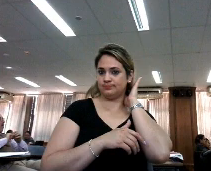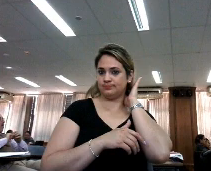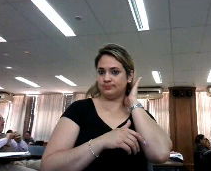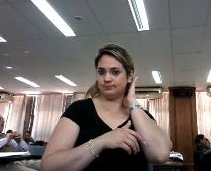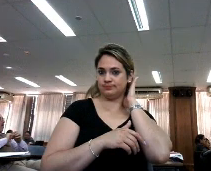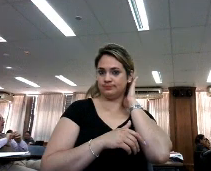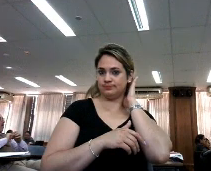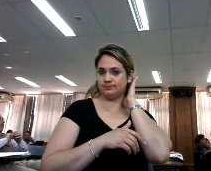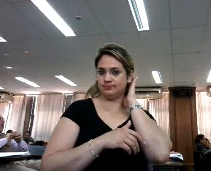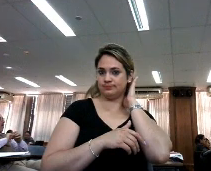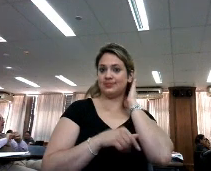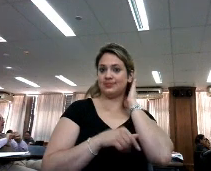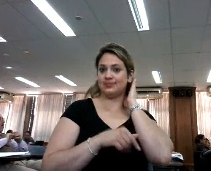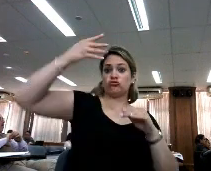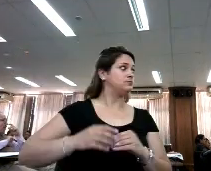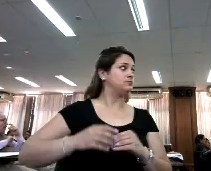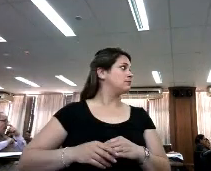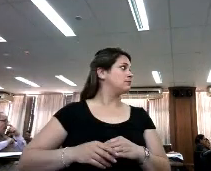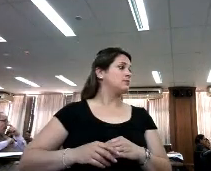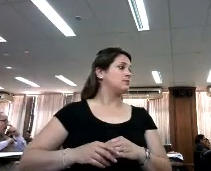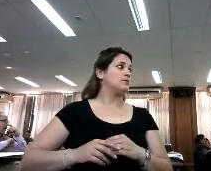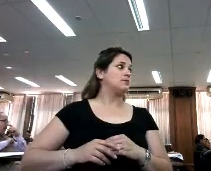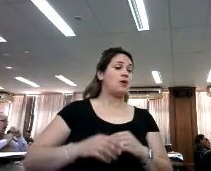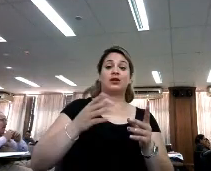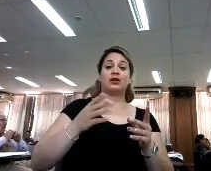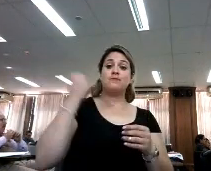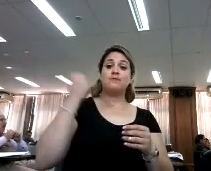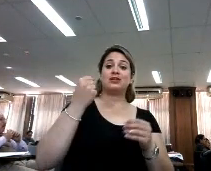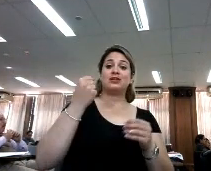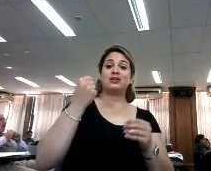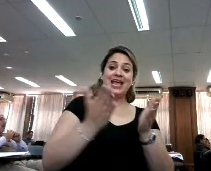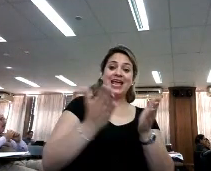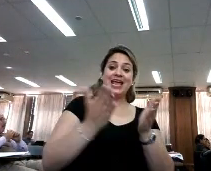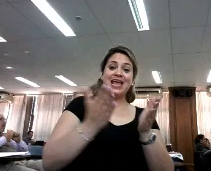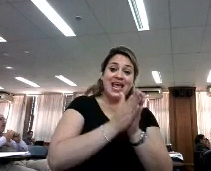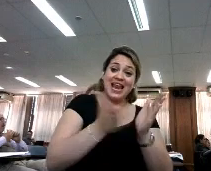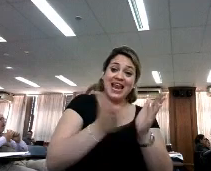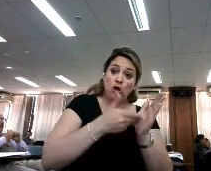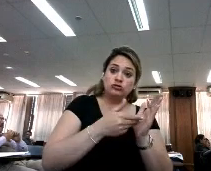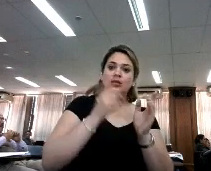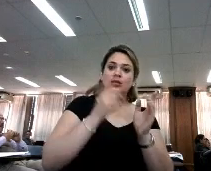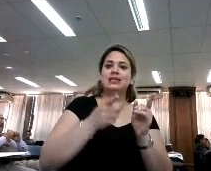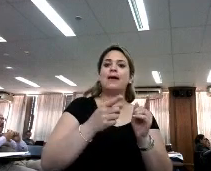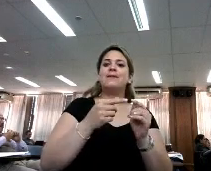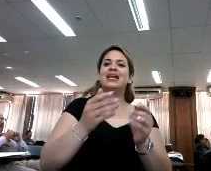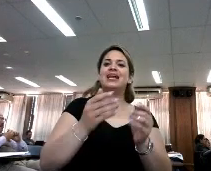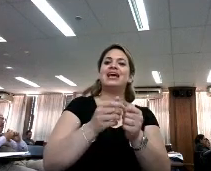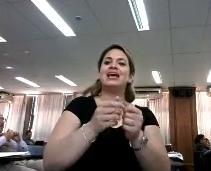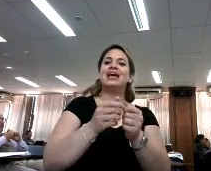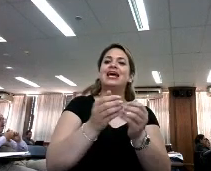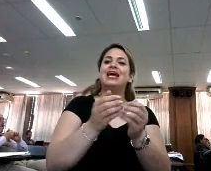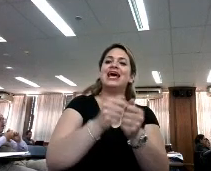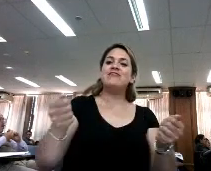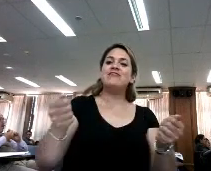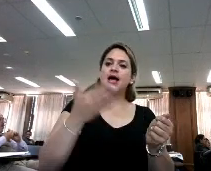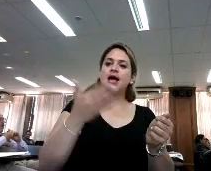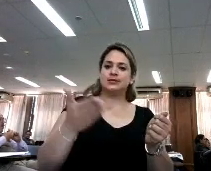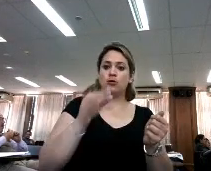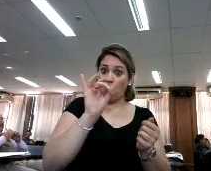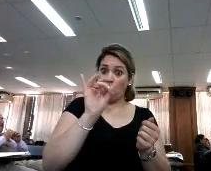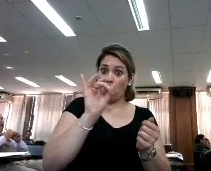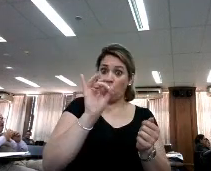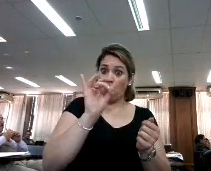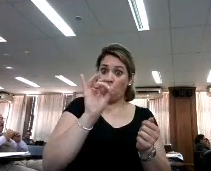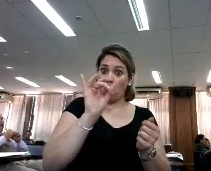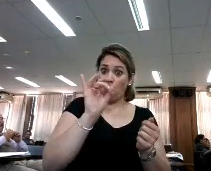Eso no es ni bueno ni malo, porque lo que hay que hacer es fomentar el uso de los libros, y también fomentar el uso de los journals. Hoy en día no son la única fuente de